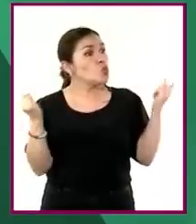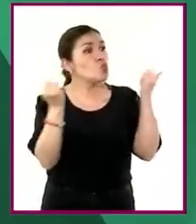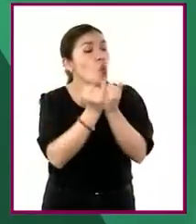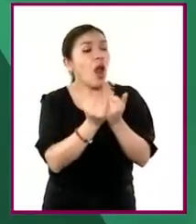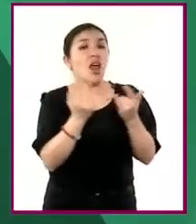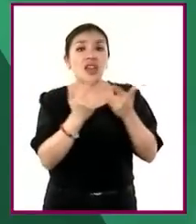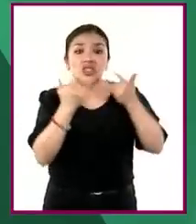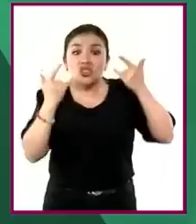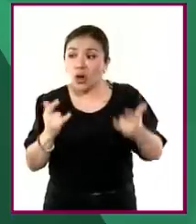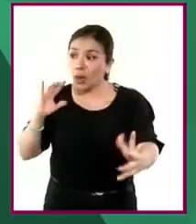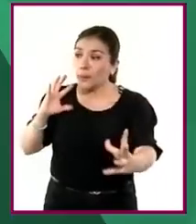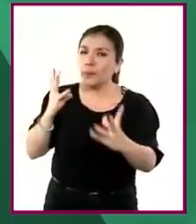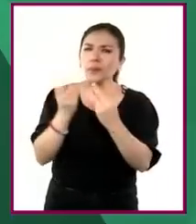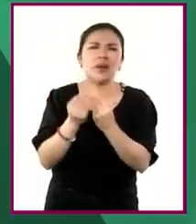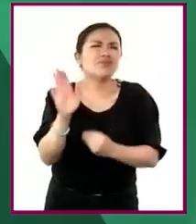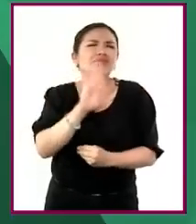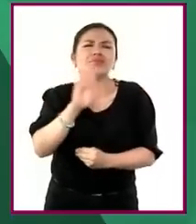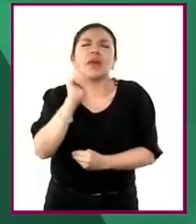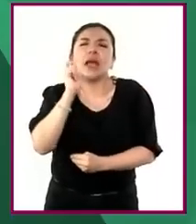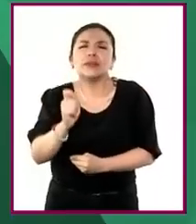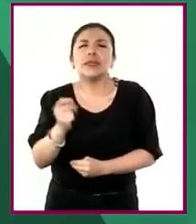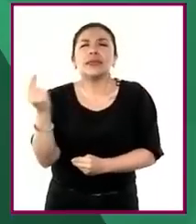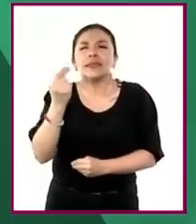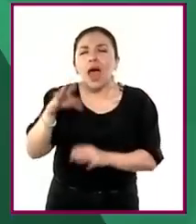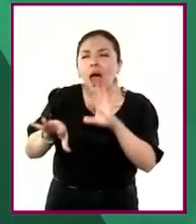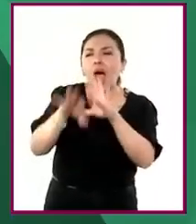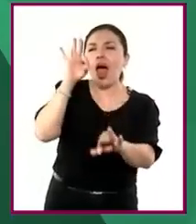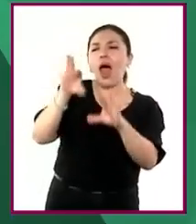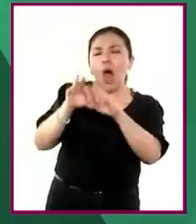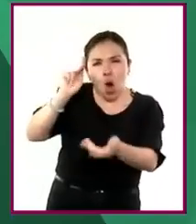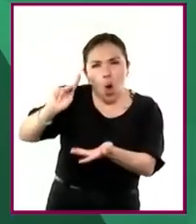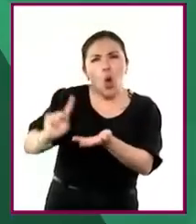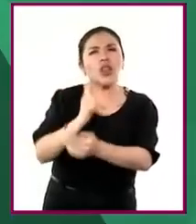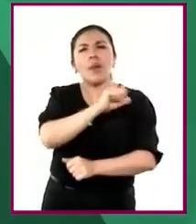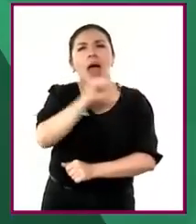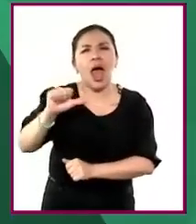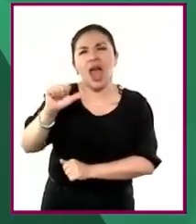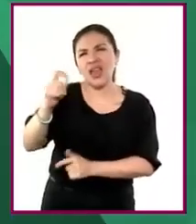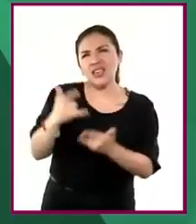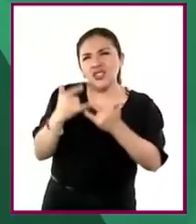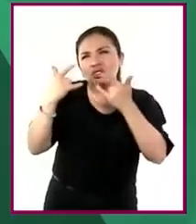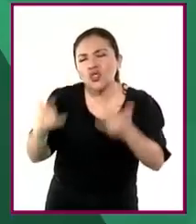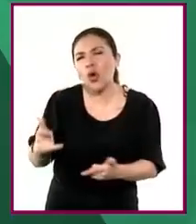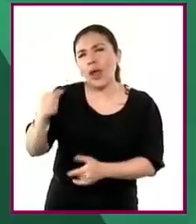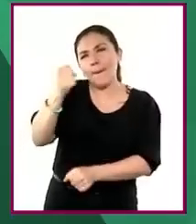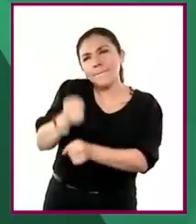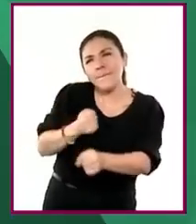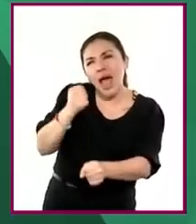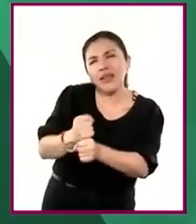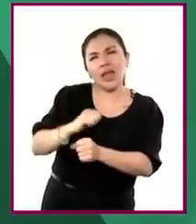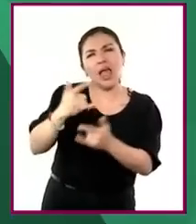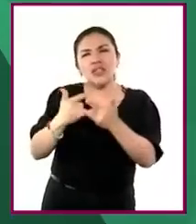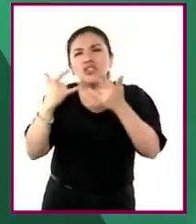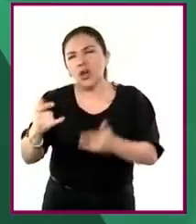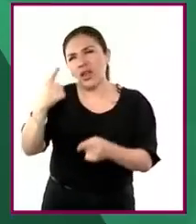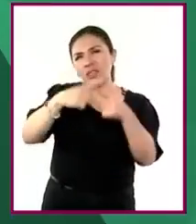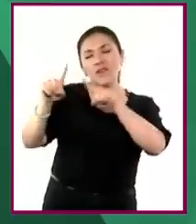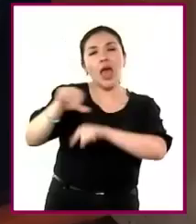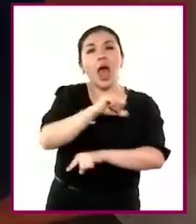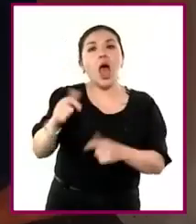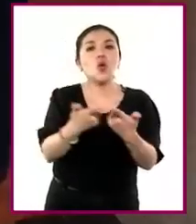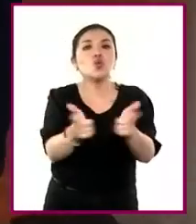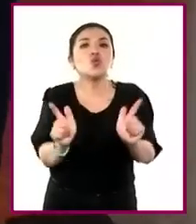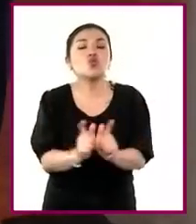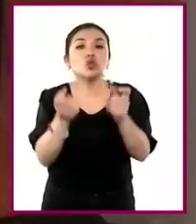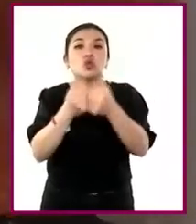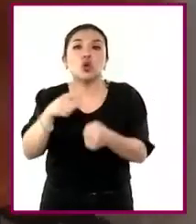procesos históricos para recuperar los saberes, las prácticas, las historias de grupos sociales.